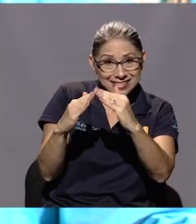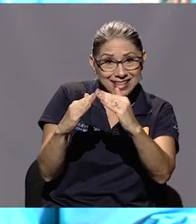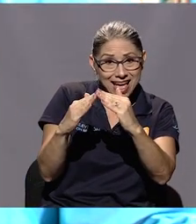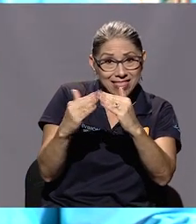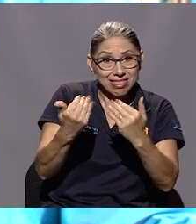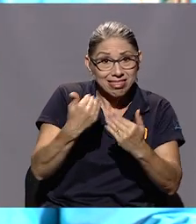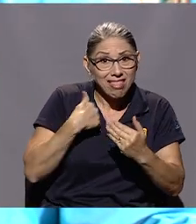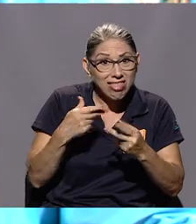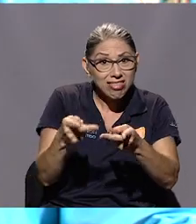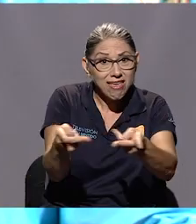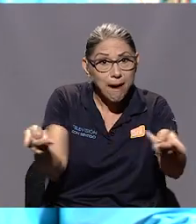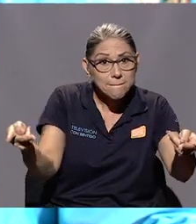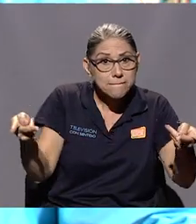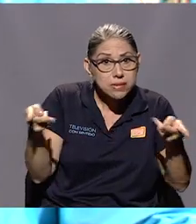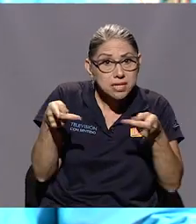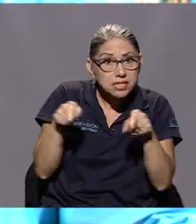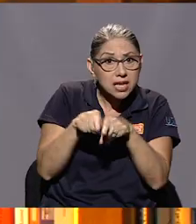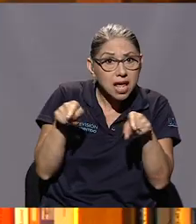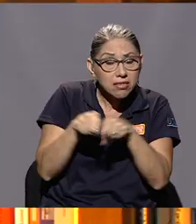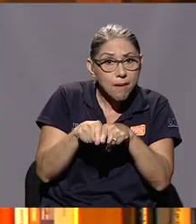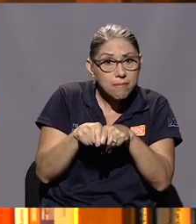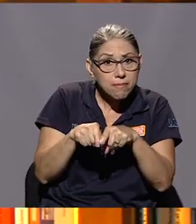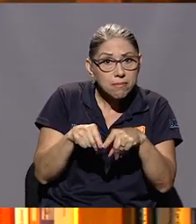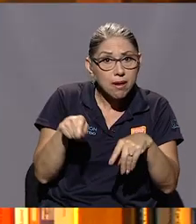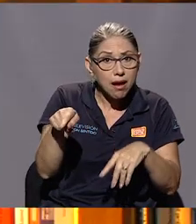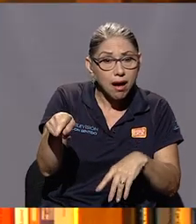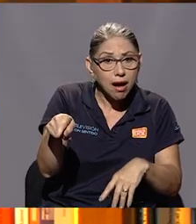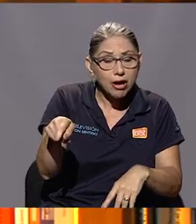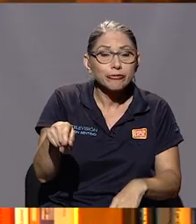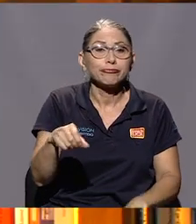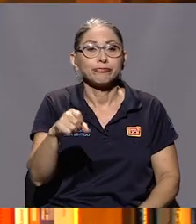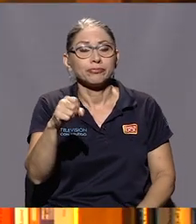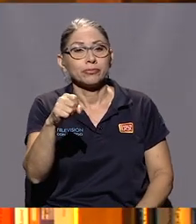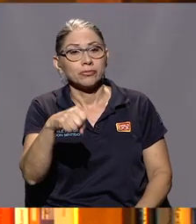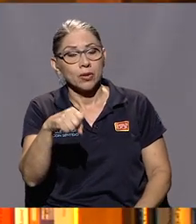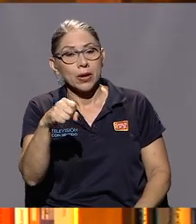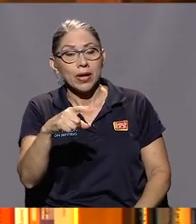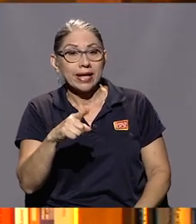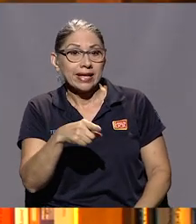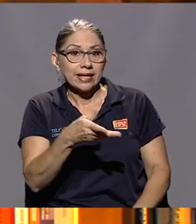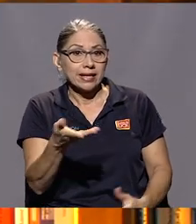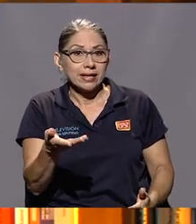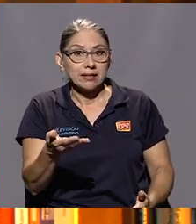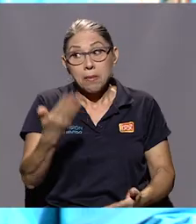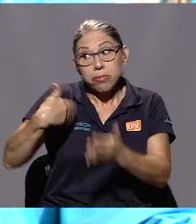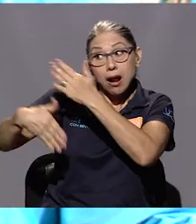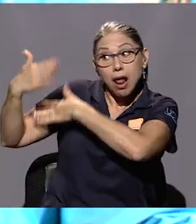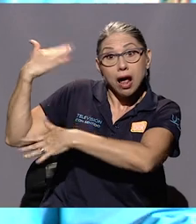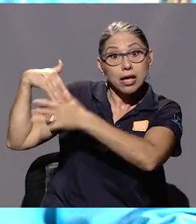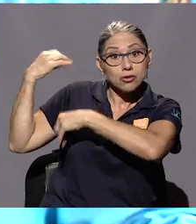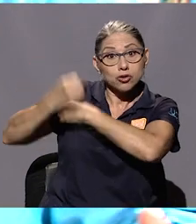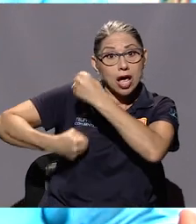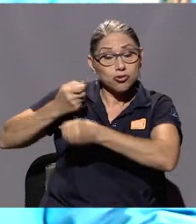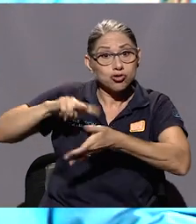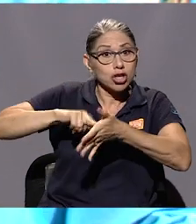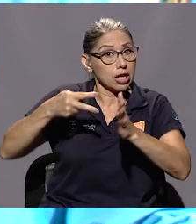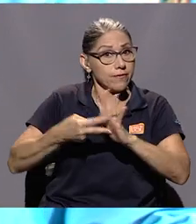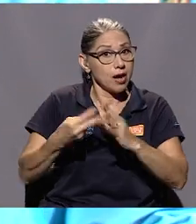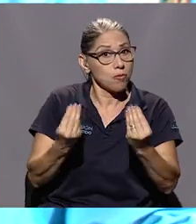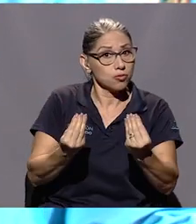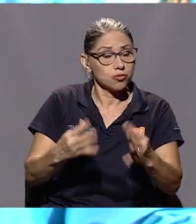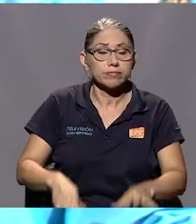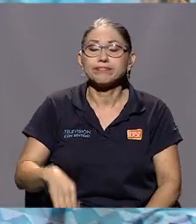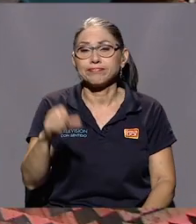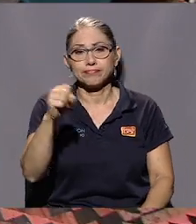su vecindario tenía piscina inclusive. ¿Verdad? esas son... ¿Qué? Para la época eso